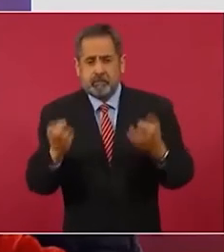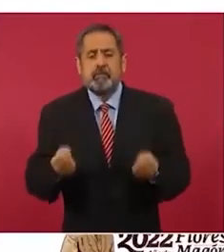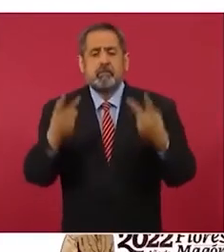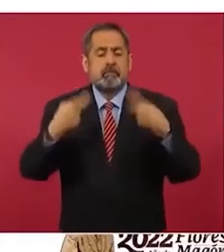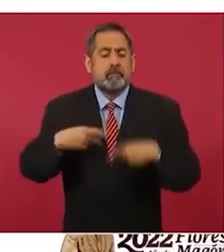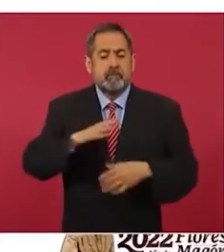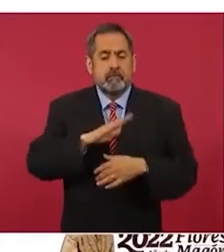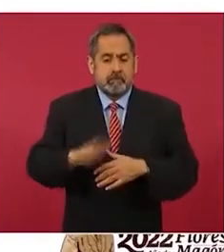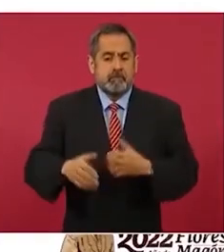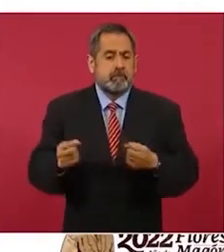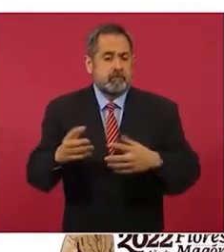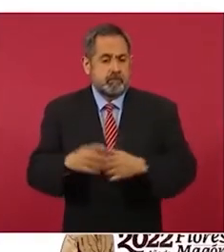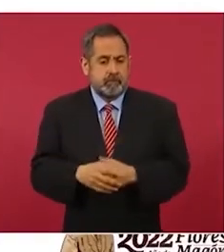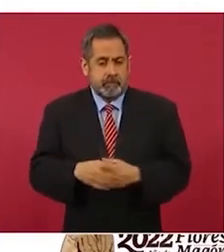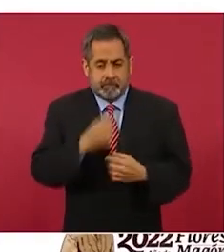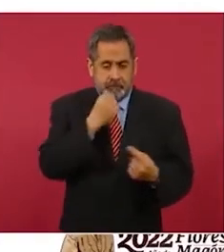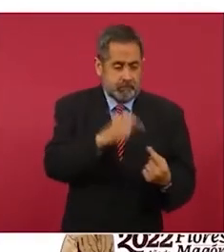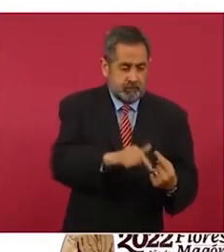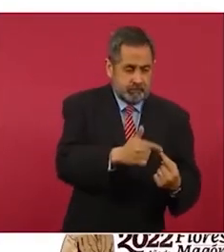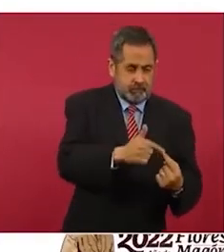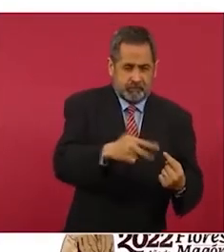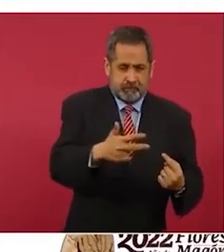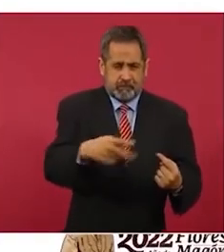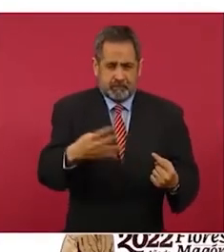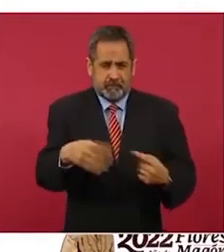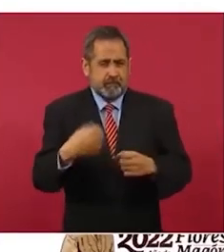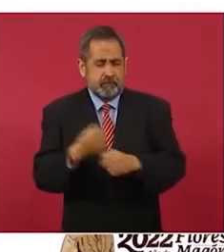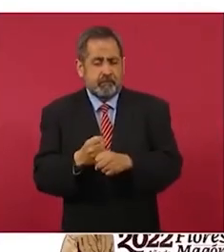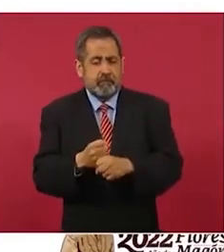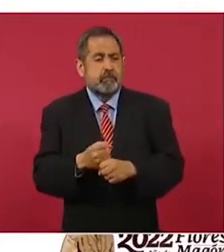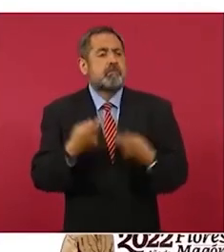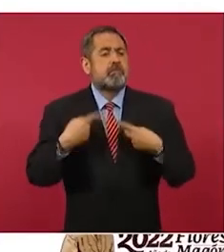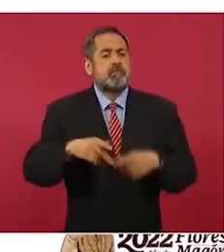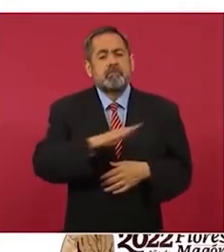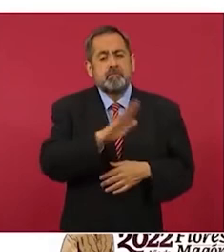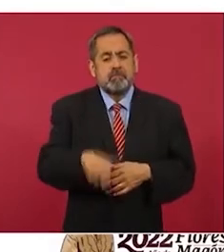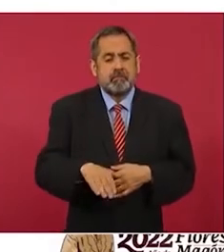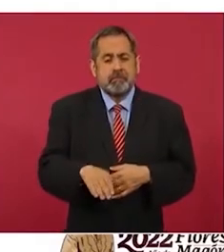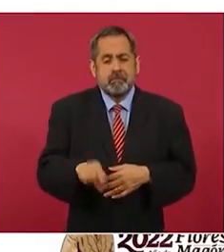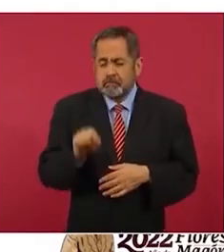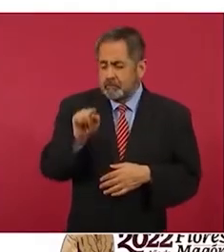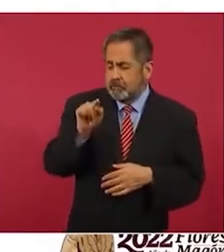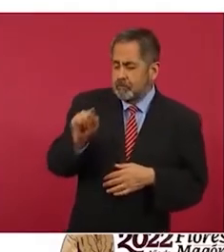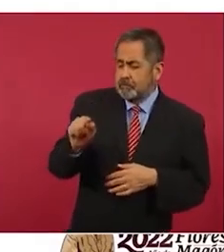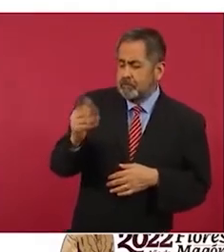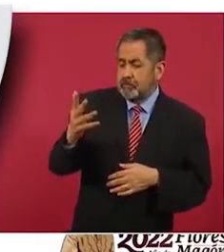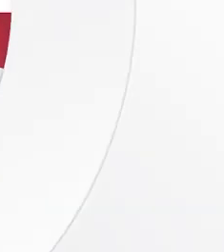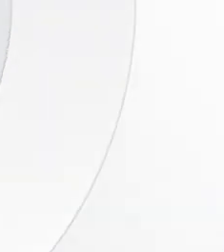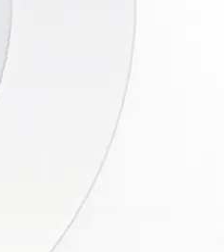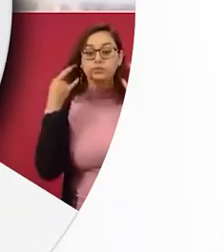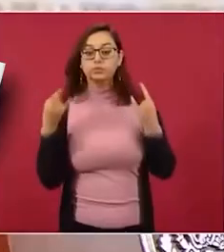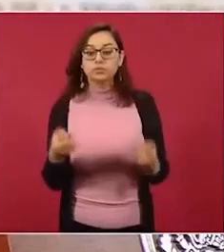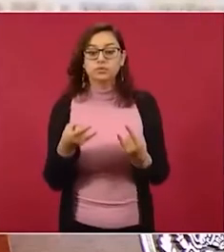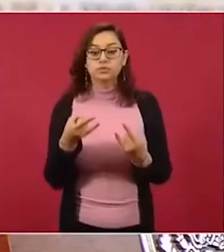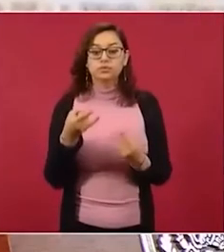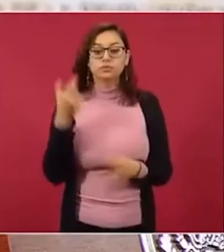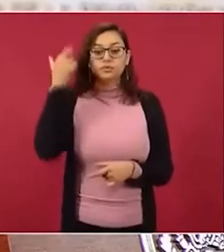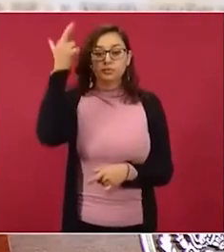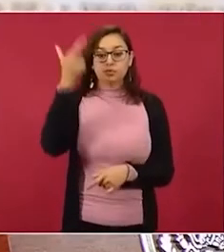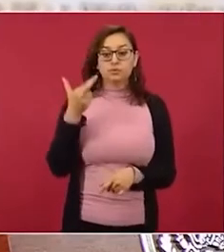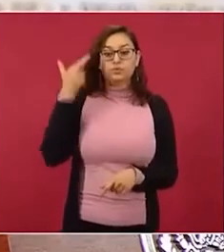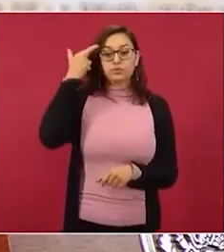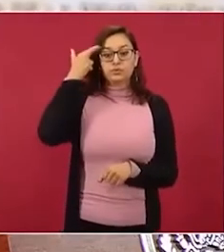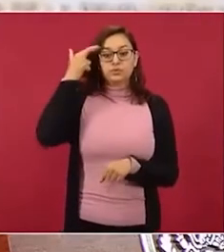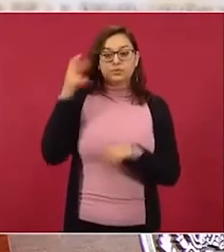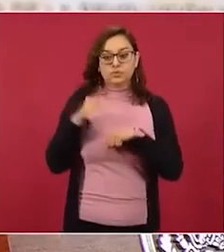niñas, niños, adolescentes de 12, 13 y 14 años la mortalidad es 0.5 por cada 100 mil personas a lo mejor no